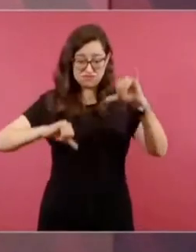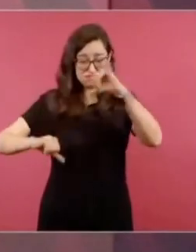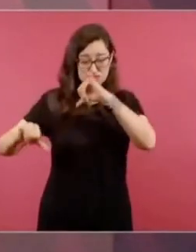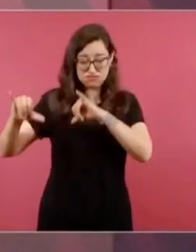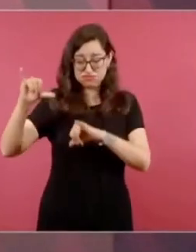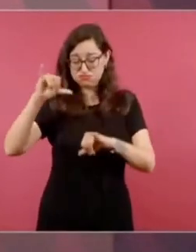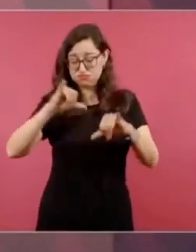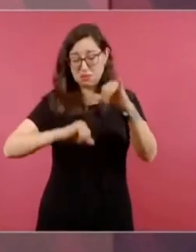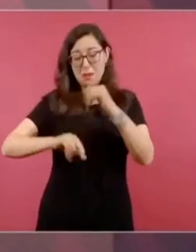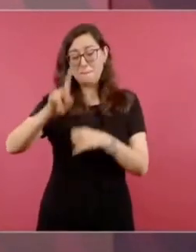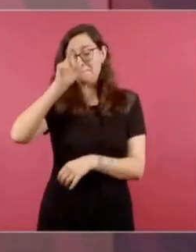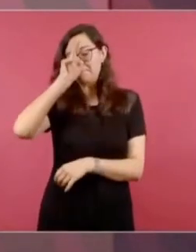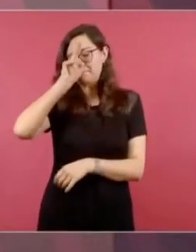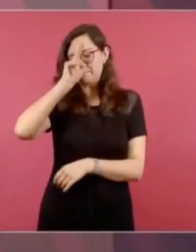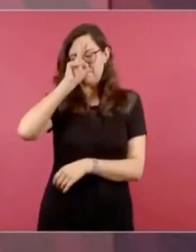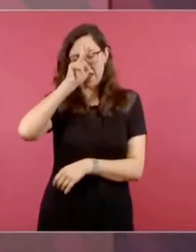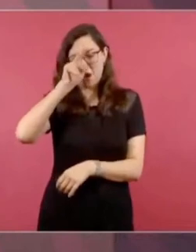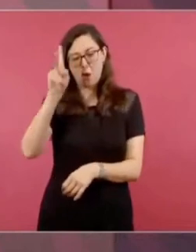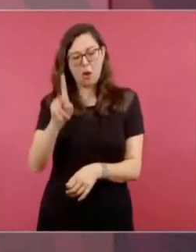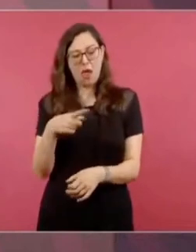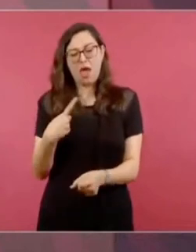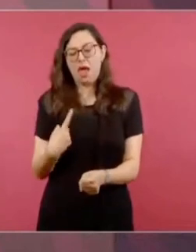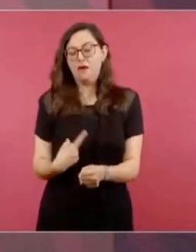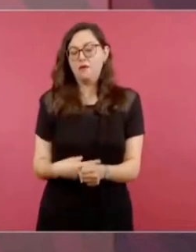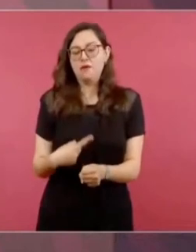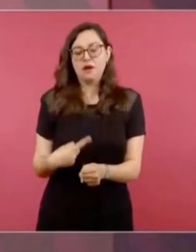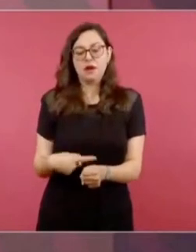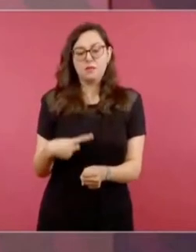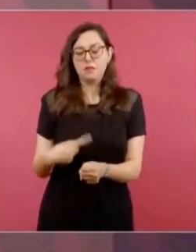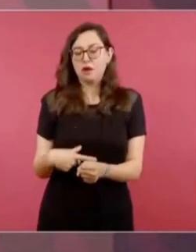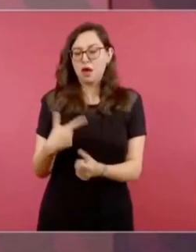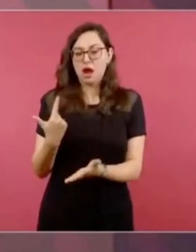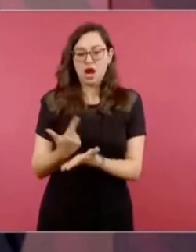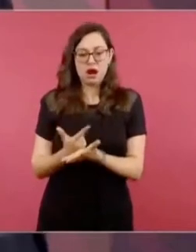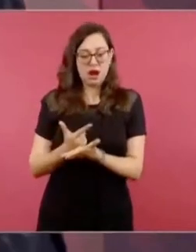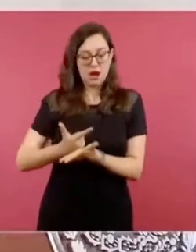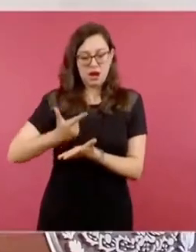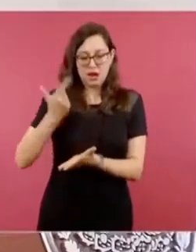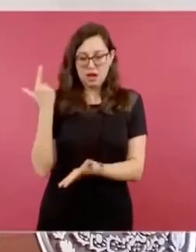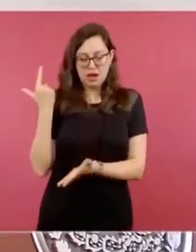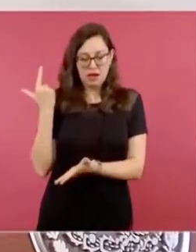y al mismo tiempo también